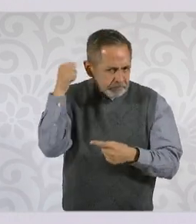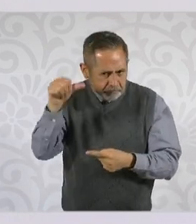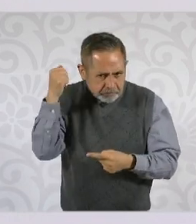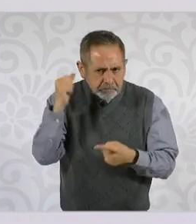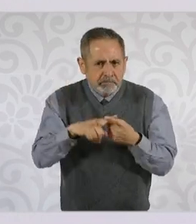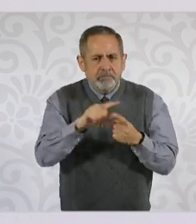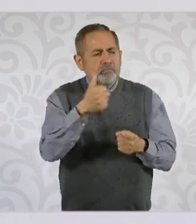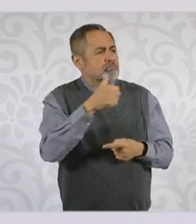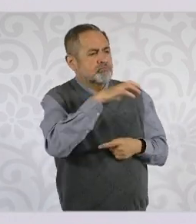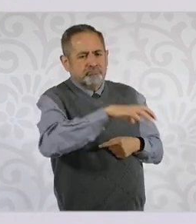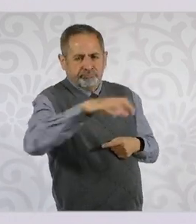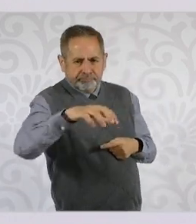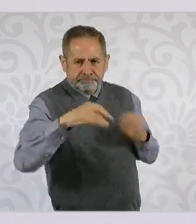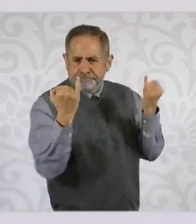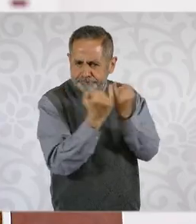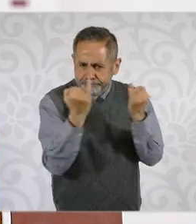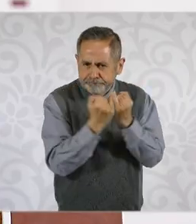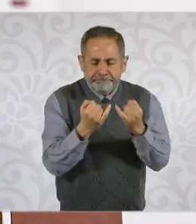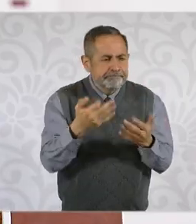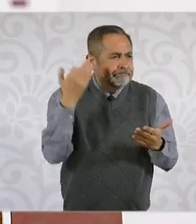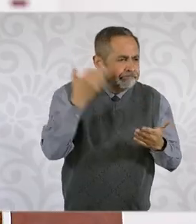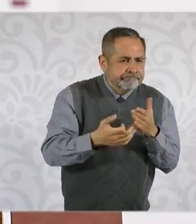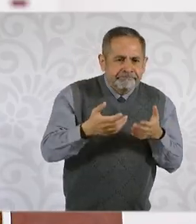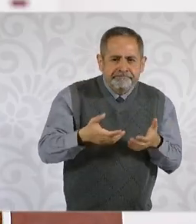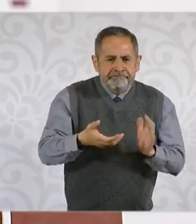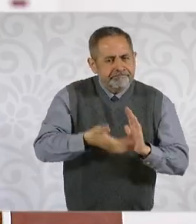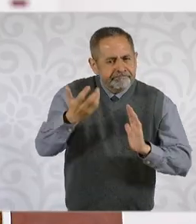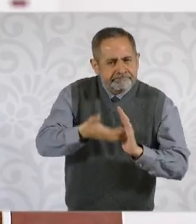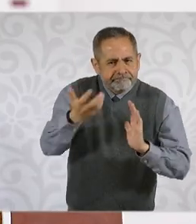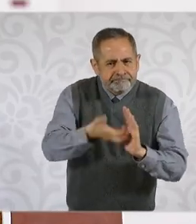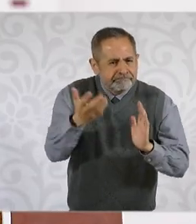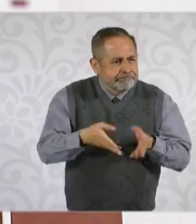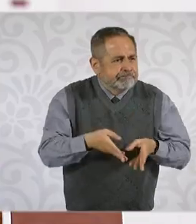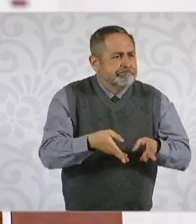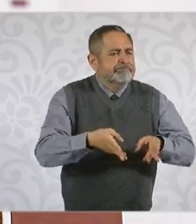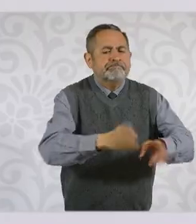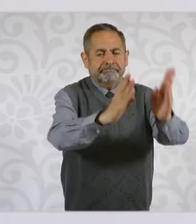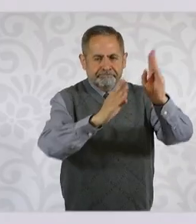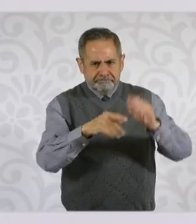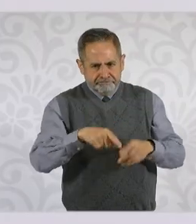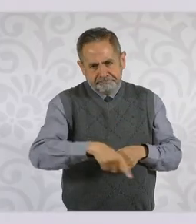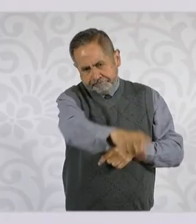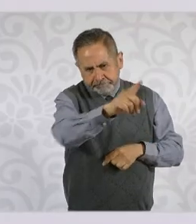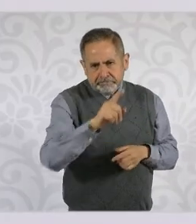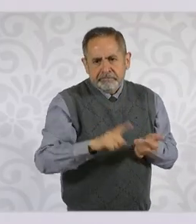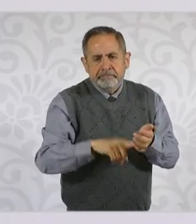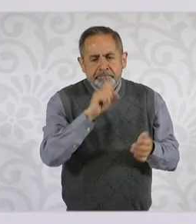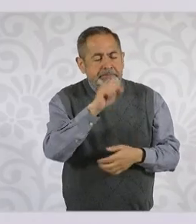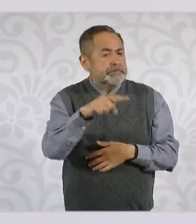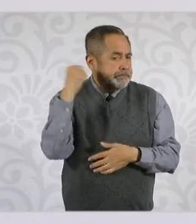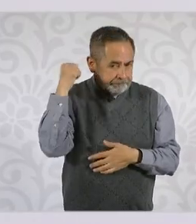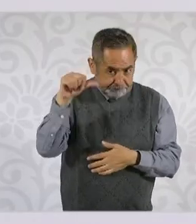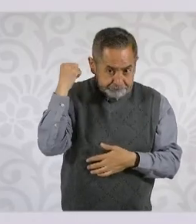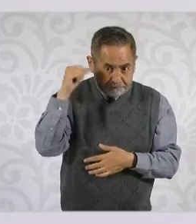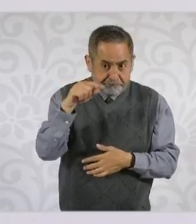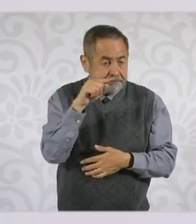acabar de abrir todos los caminos. Y en el caso de Acapulco